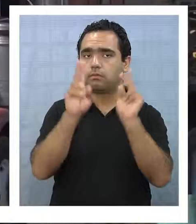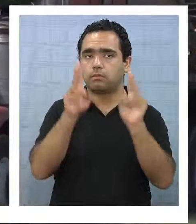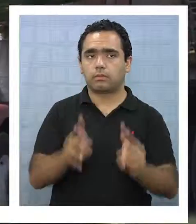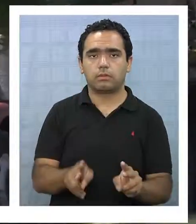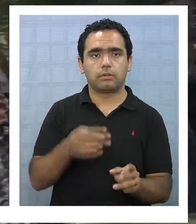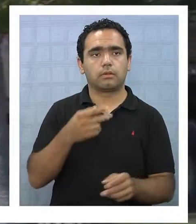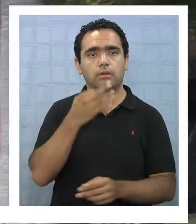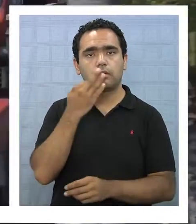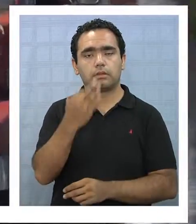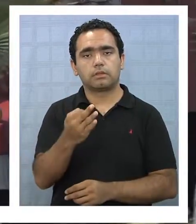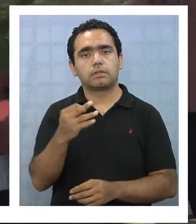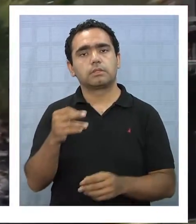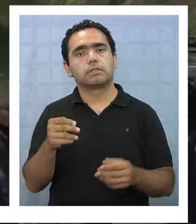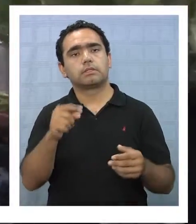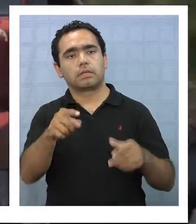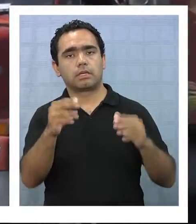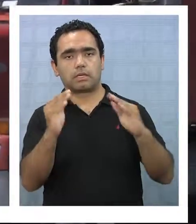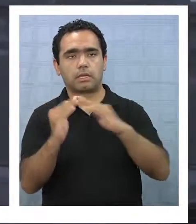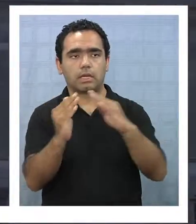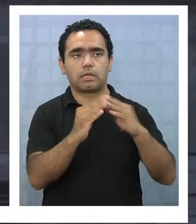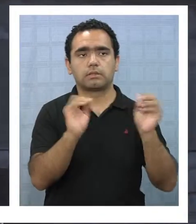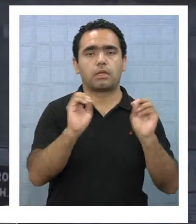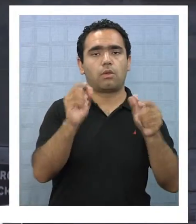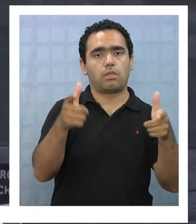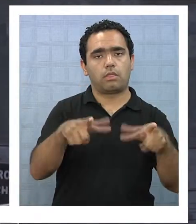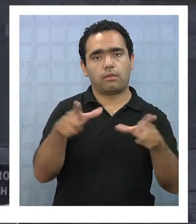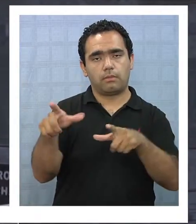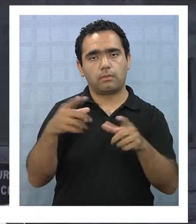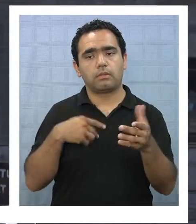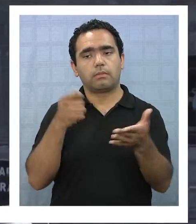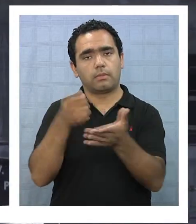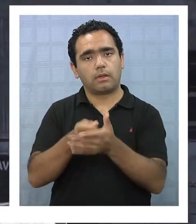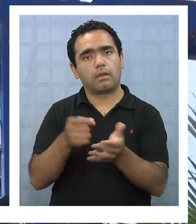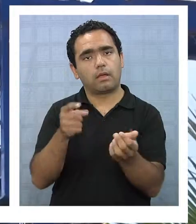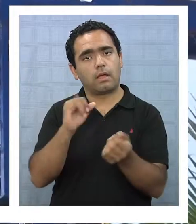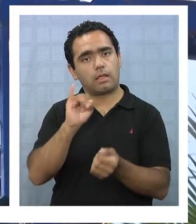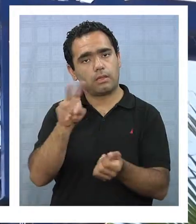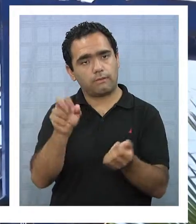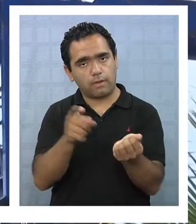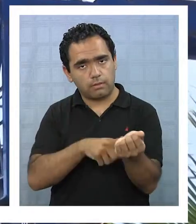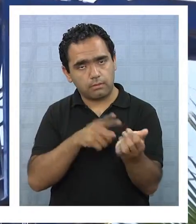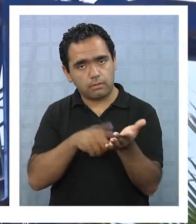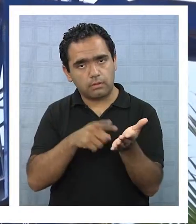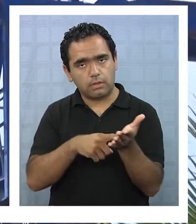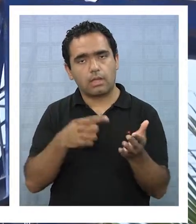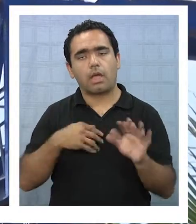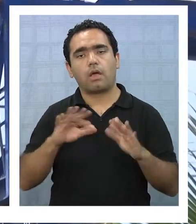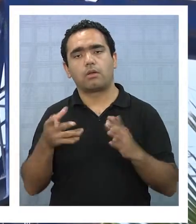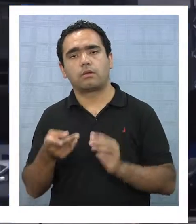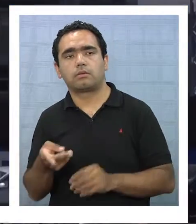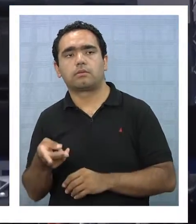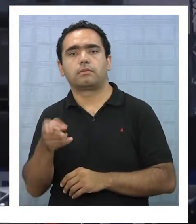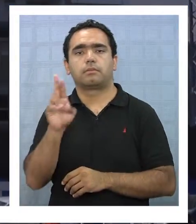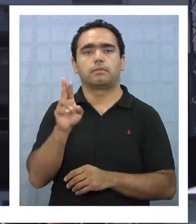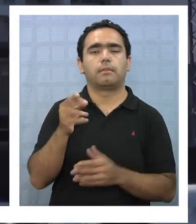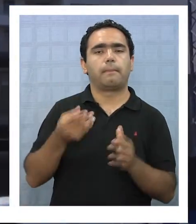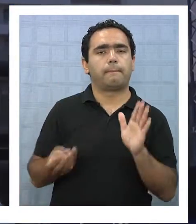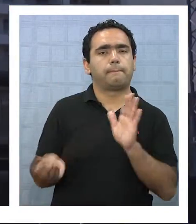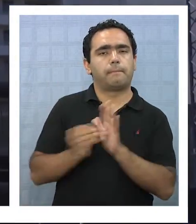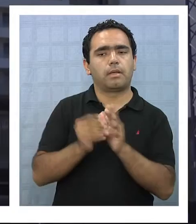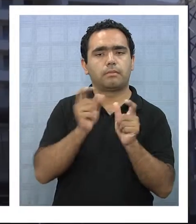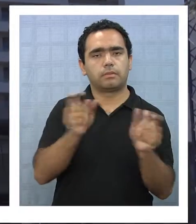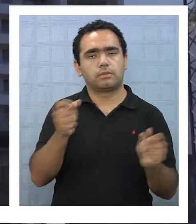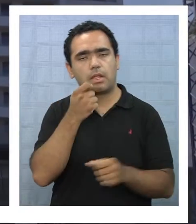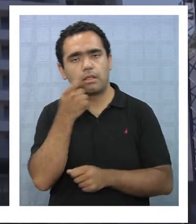las viviendas que sean financiadas con un subsidio del Estado paguen IVA, se estima que se incrementará el número de personas que las